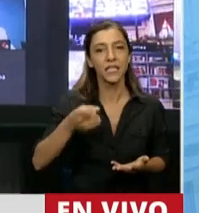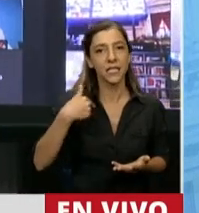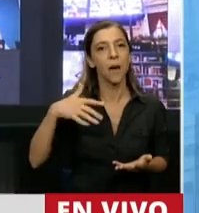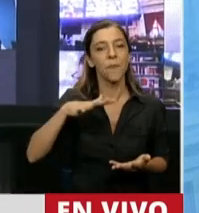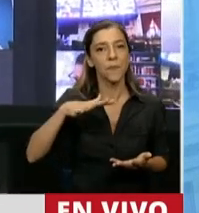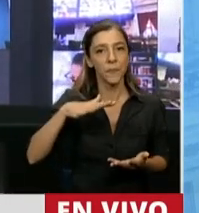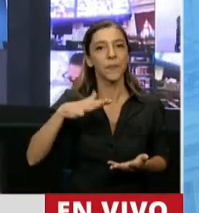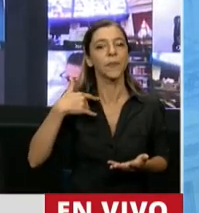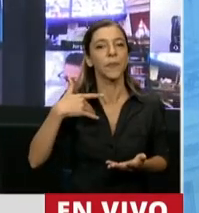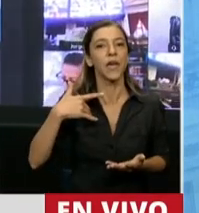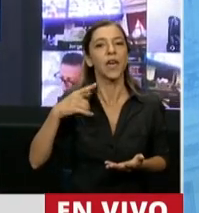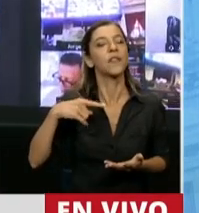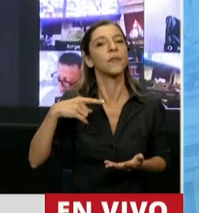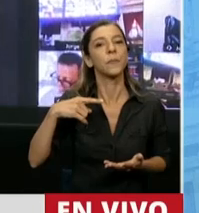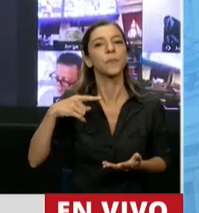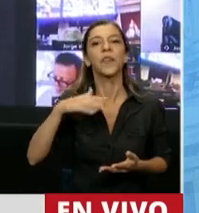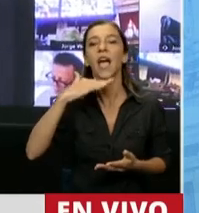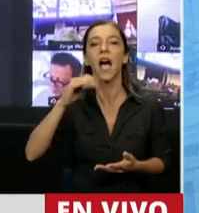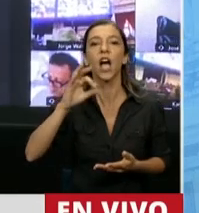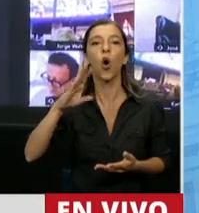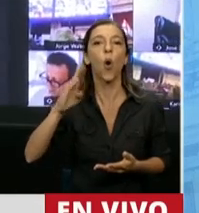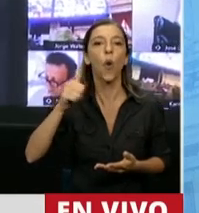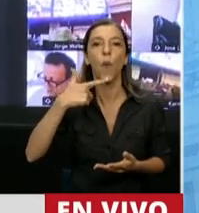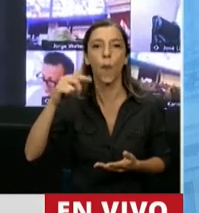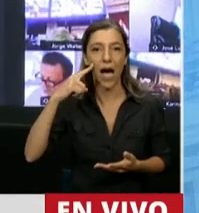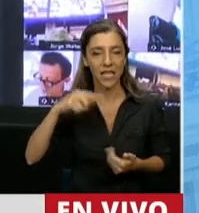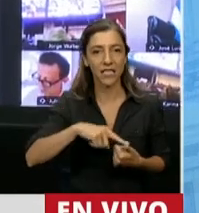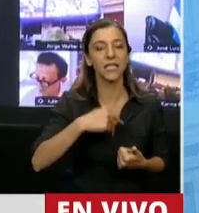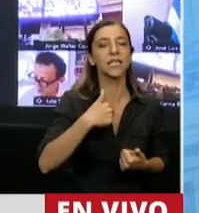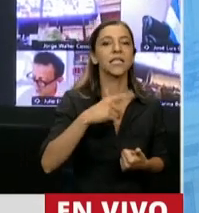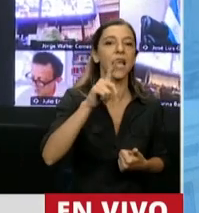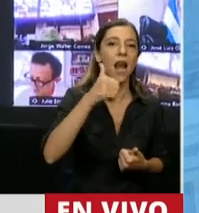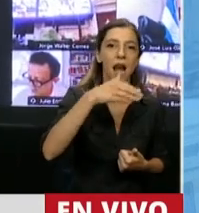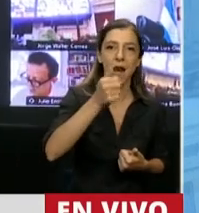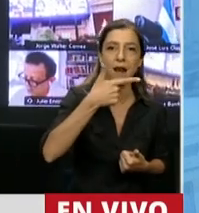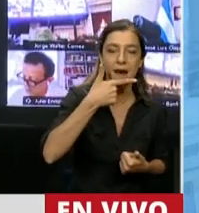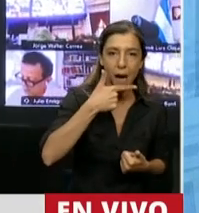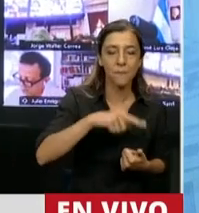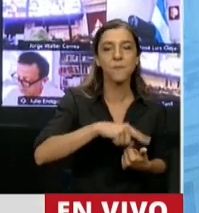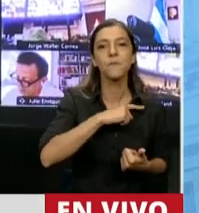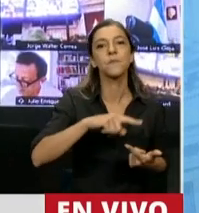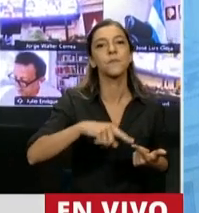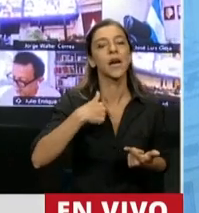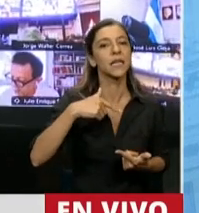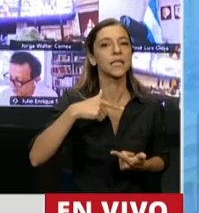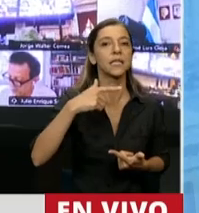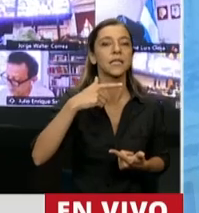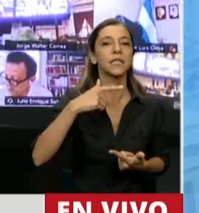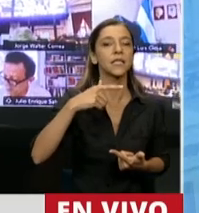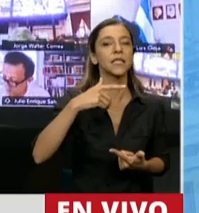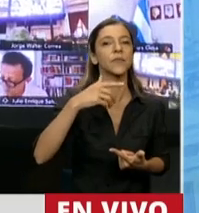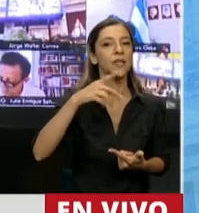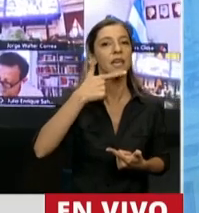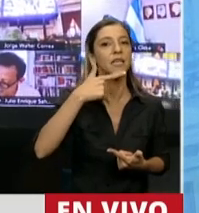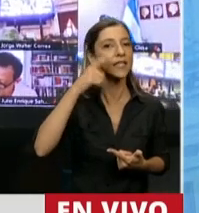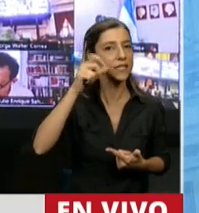Jacobacci, Hugo Álvarez de Zárate, Julio Eduardo Lamas de San Martín San Juan, Walter Silvero de Ushuaia,